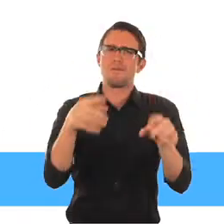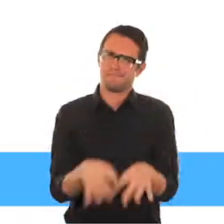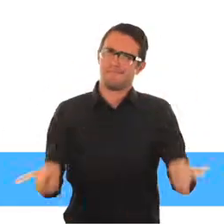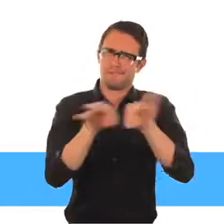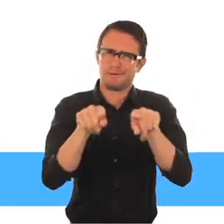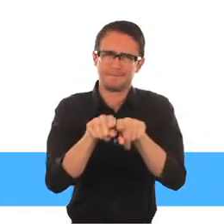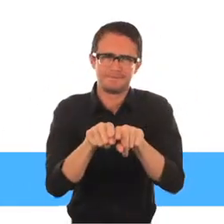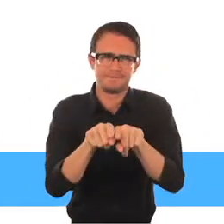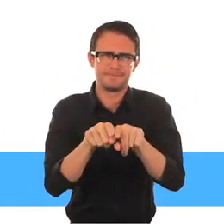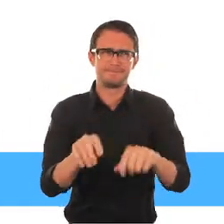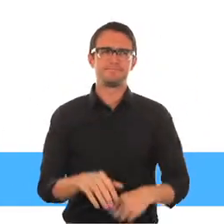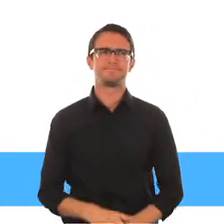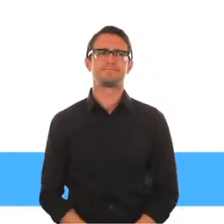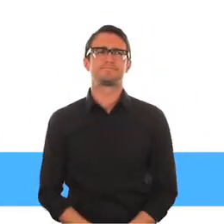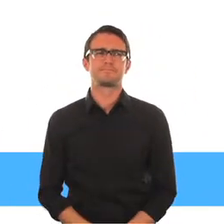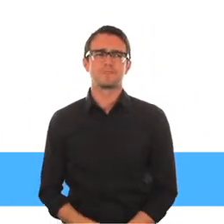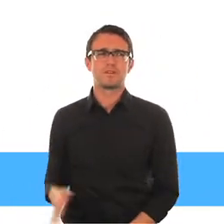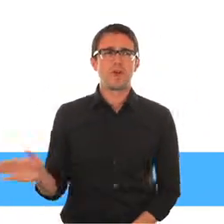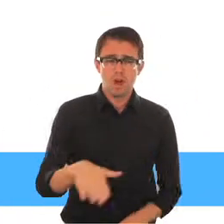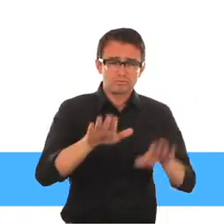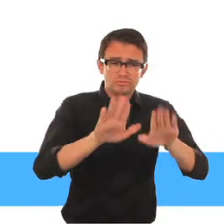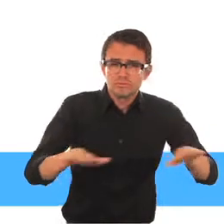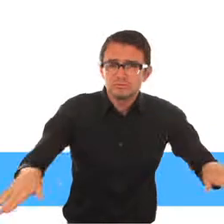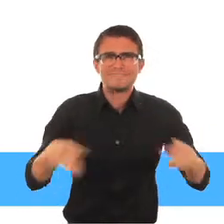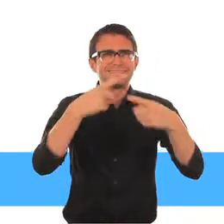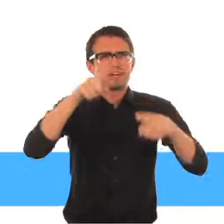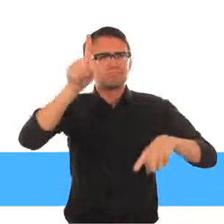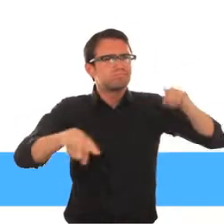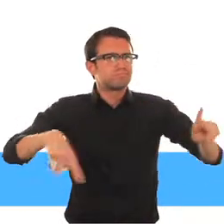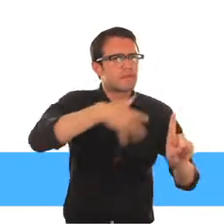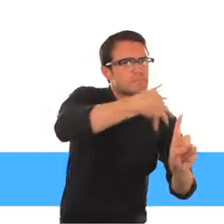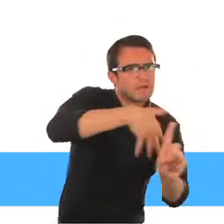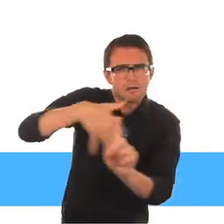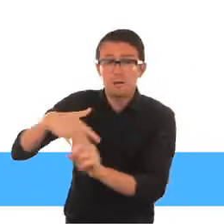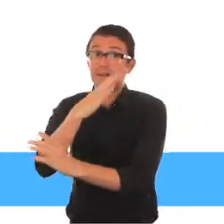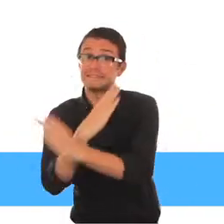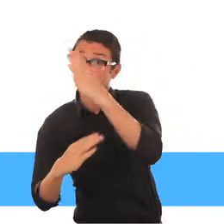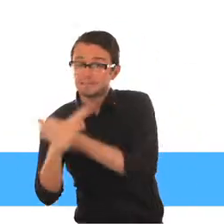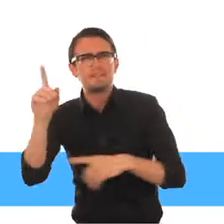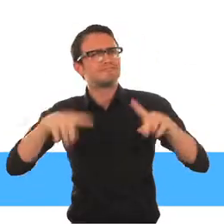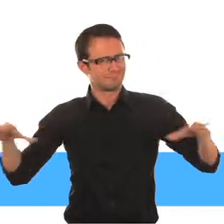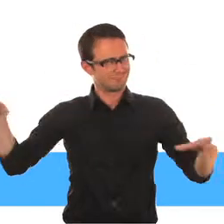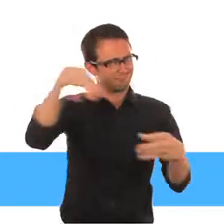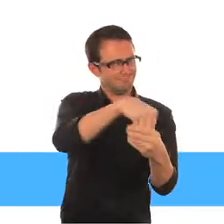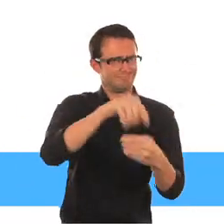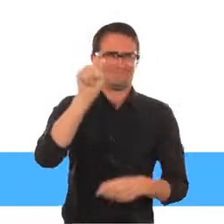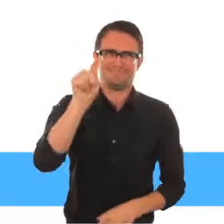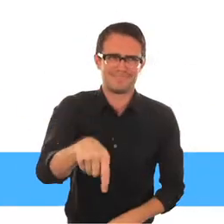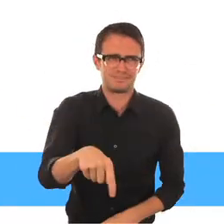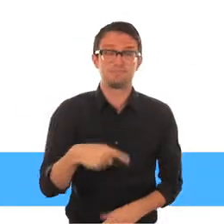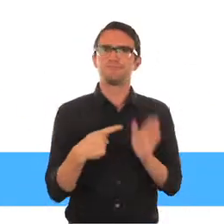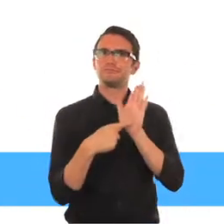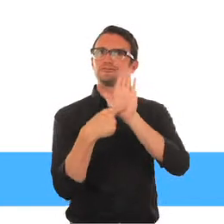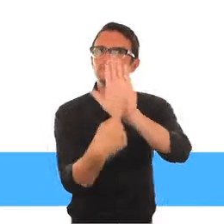inclusivos con la participación de niños con diversas procedencias y condiciones Incluso con discapacidad Estos ejemplos demuestran que